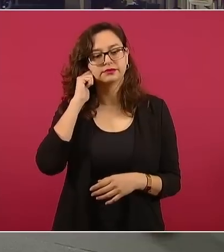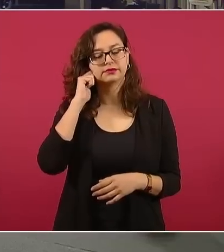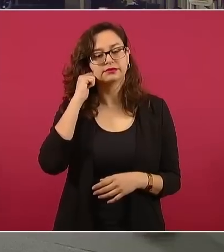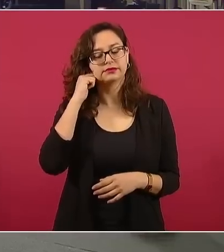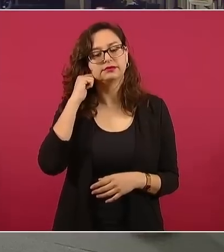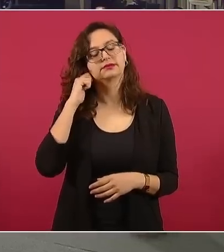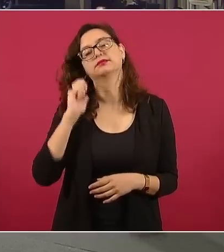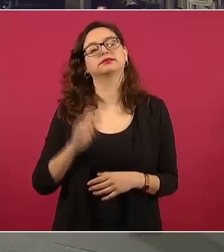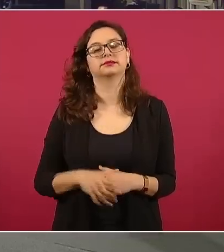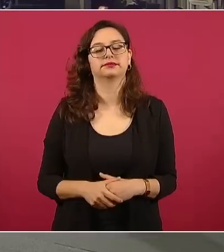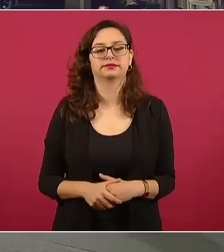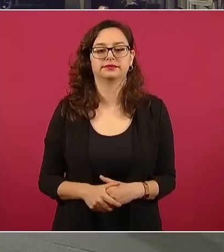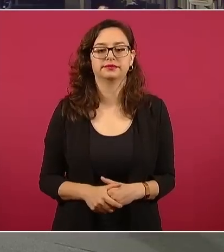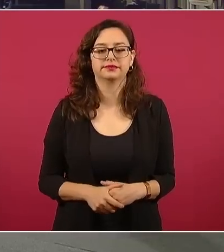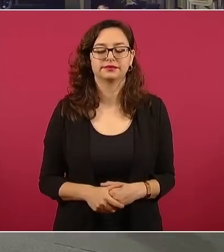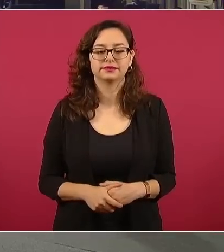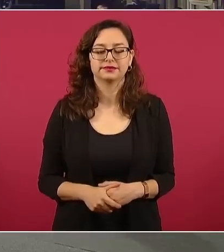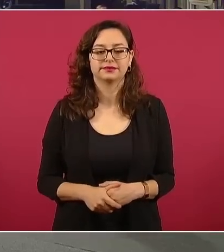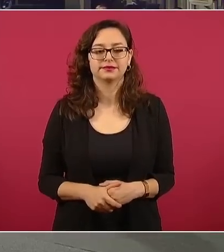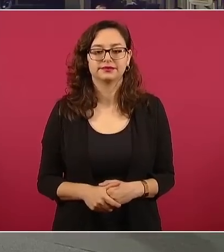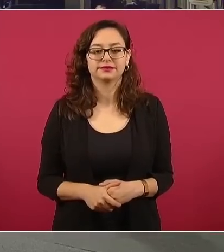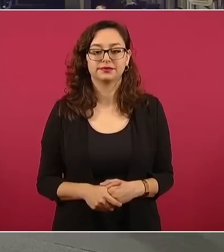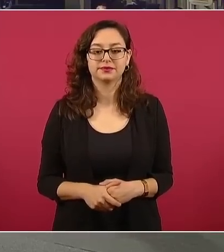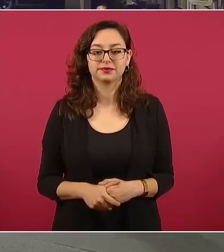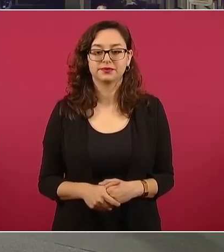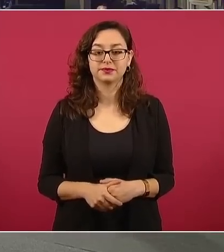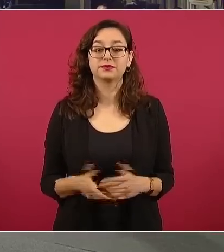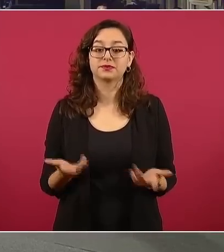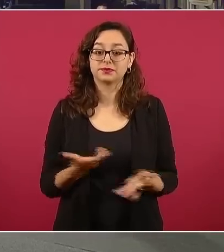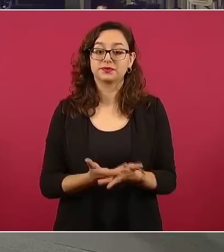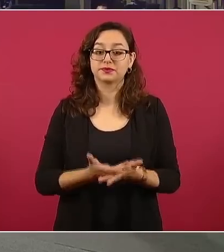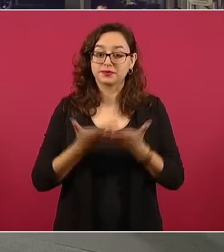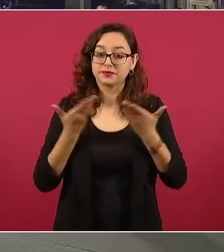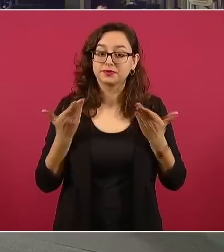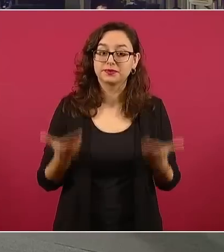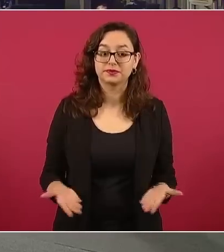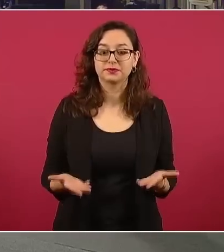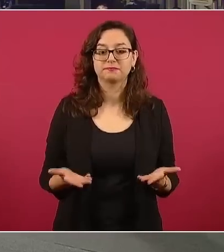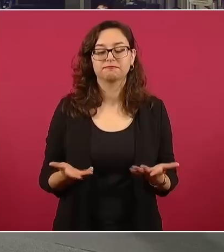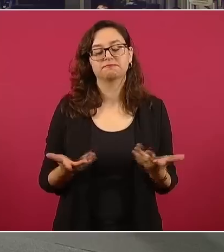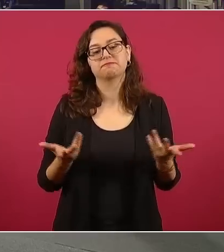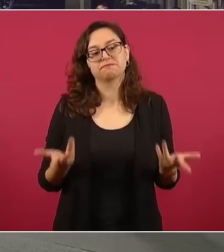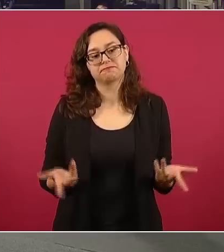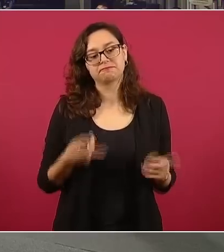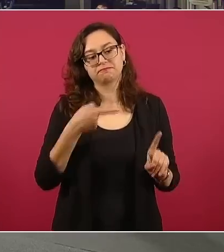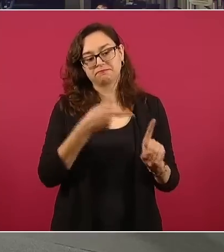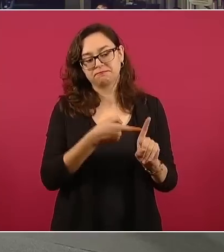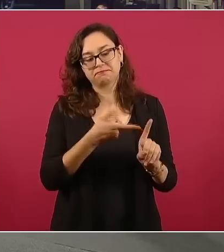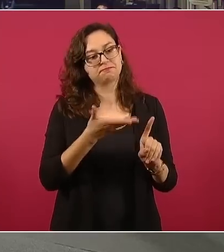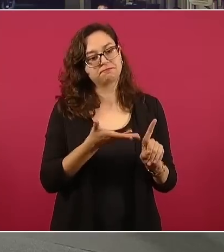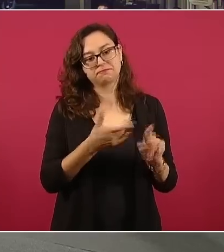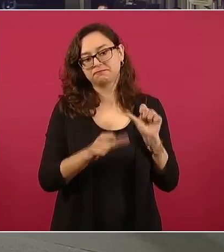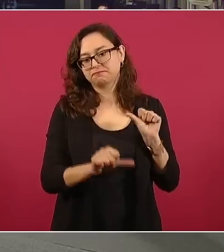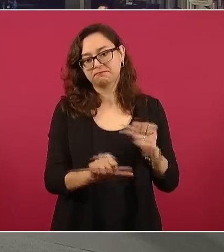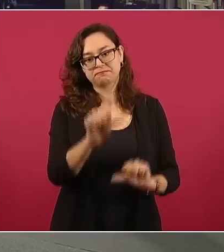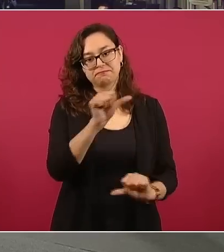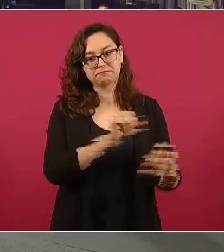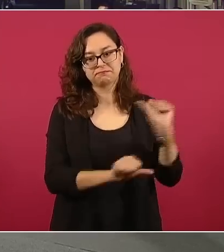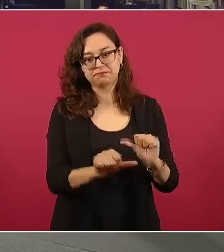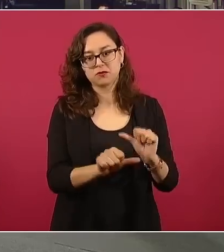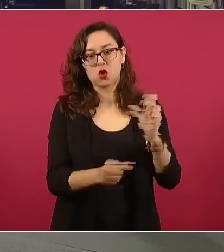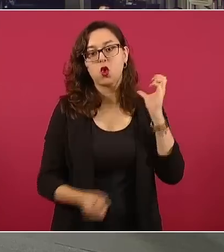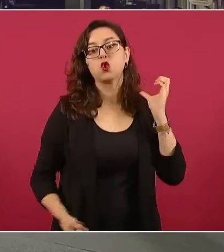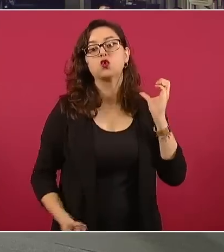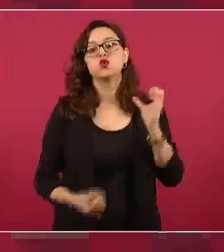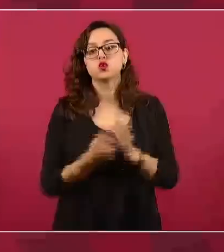para presentarles a quien va a sustituir a